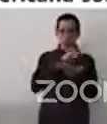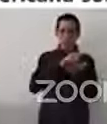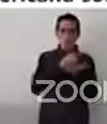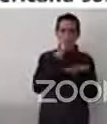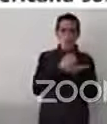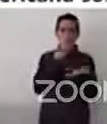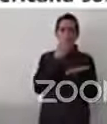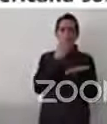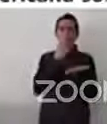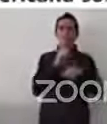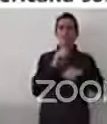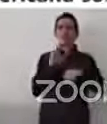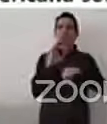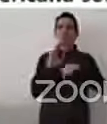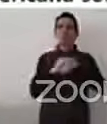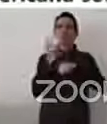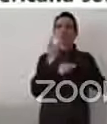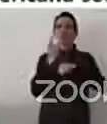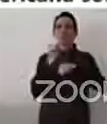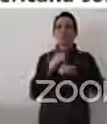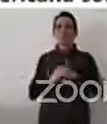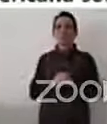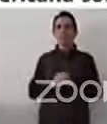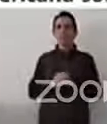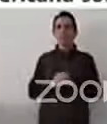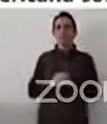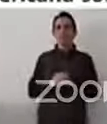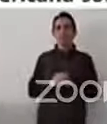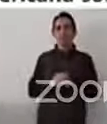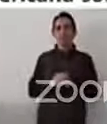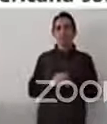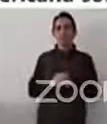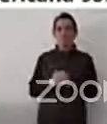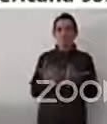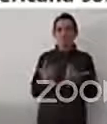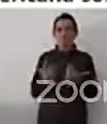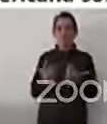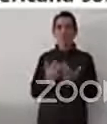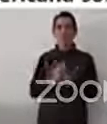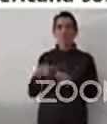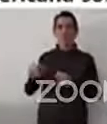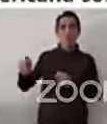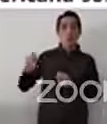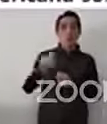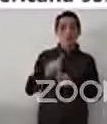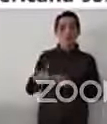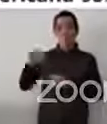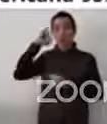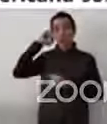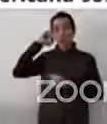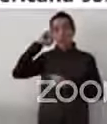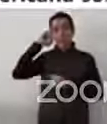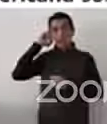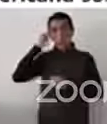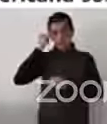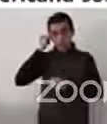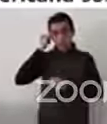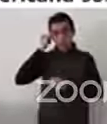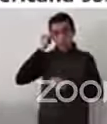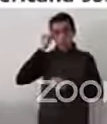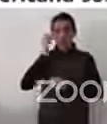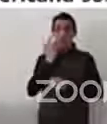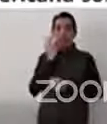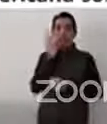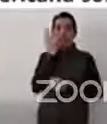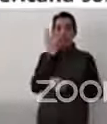Tiene que ver también con que los mismos pueblos indígenas lucharon para ser incluidos en la negociación.